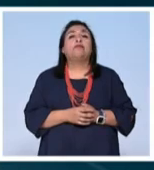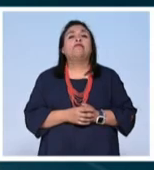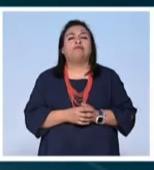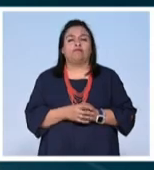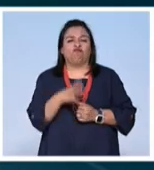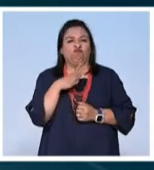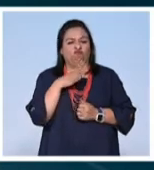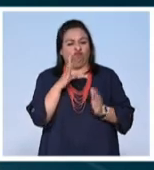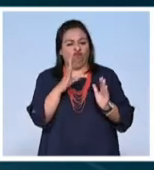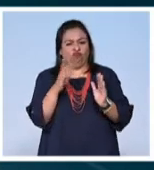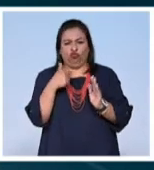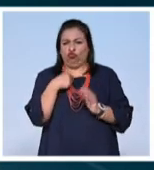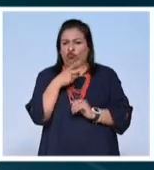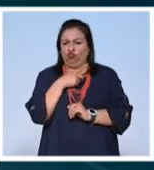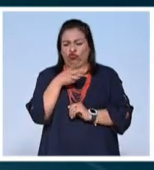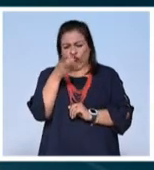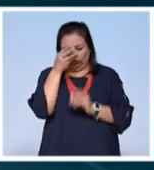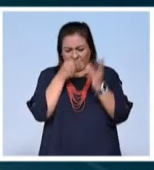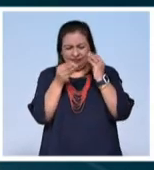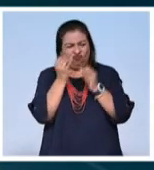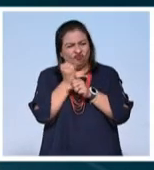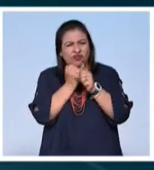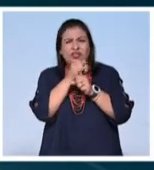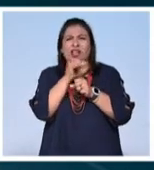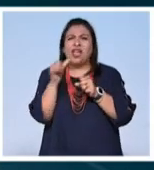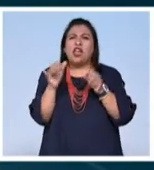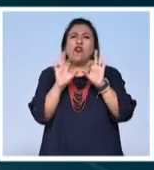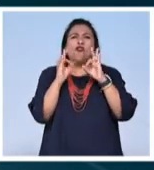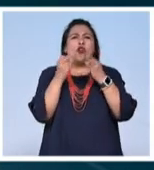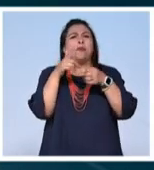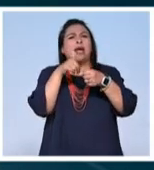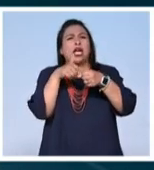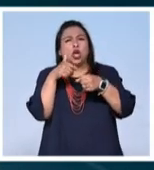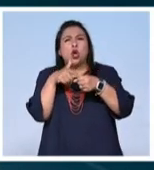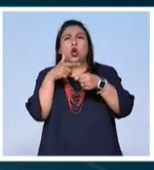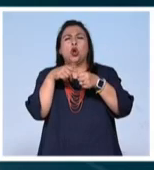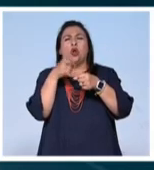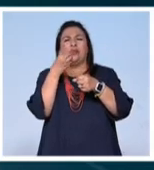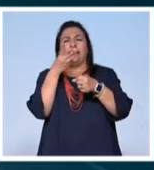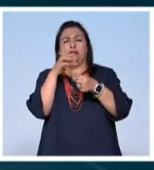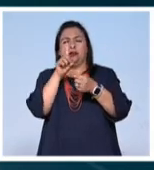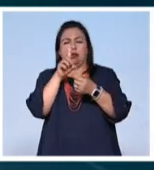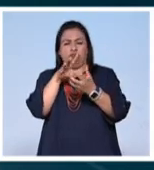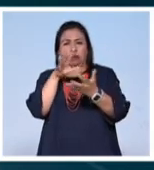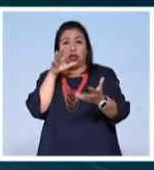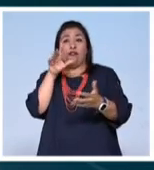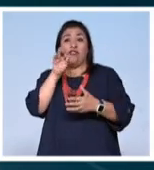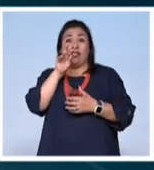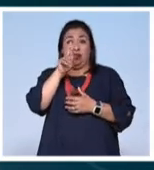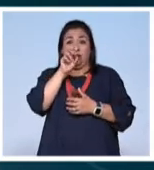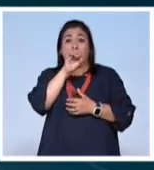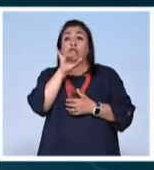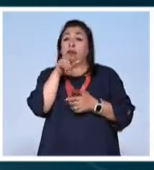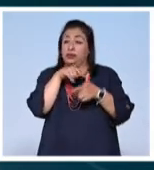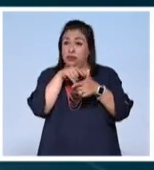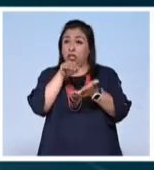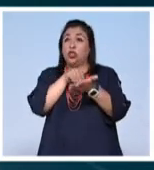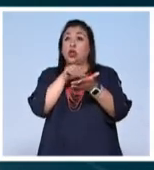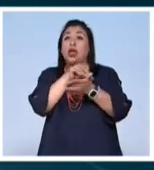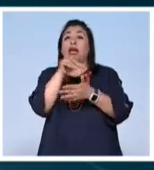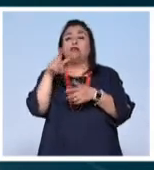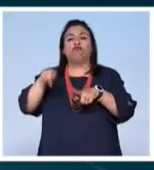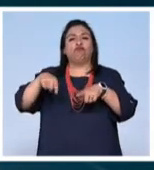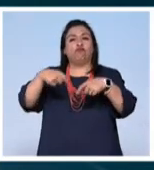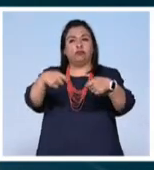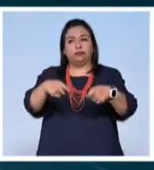Formado de manera autodidacta y gran explorador de la forma, el color y la tridimensionalidad, Federico Silva sigue vigente por medio de